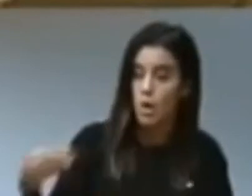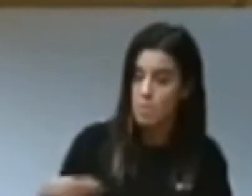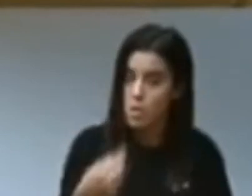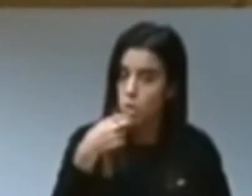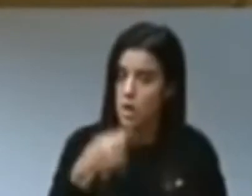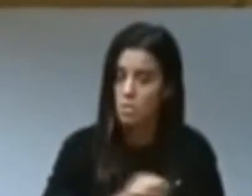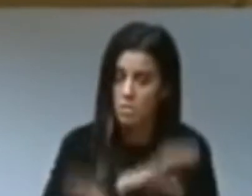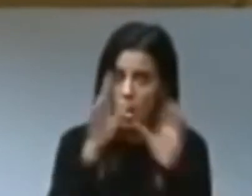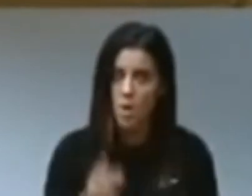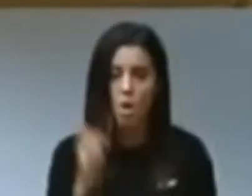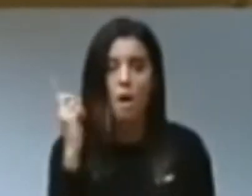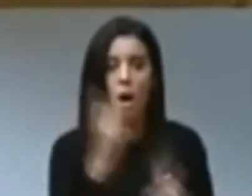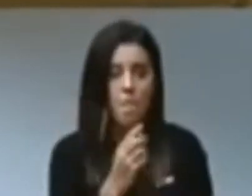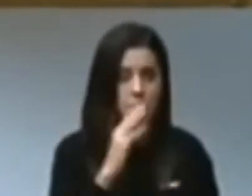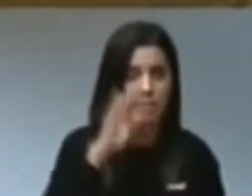antifascistas.